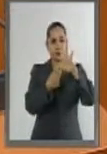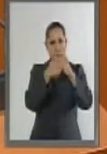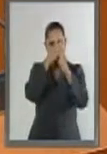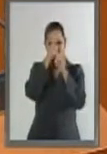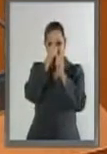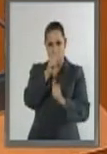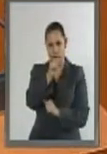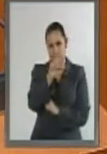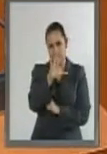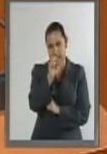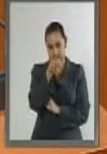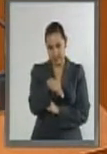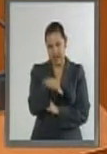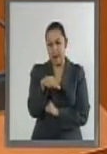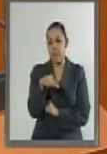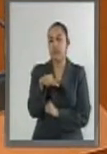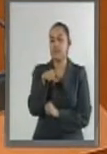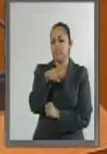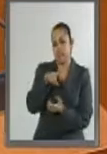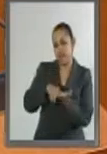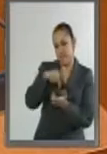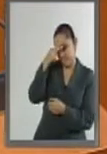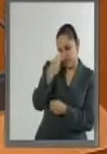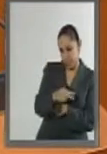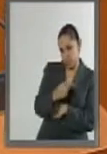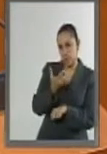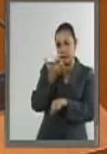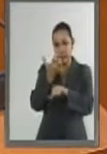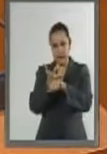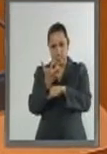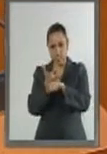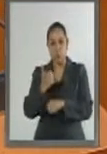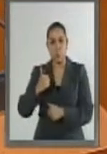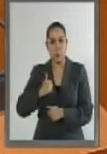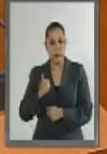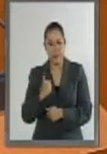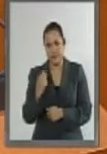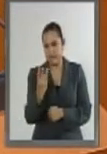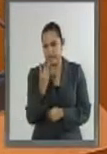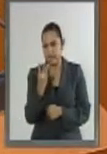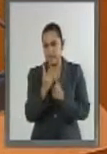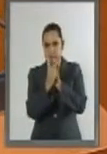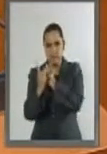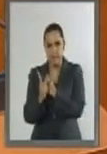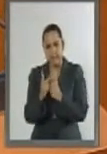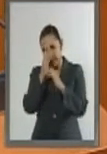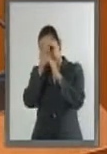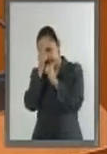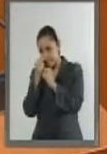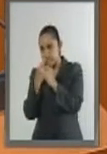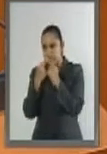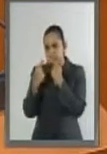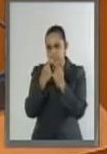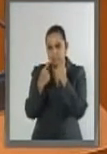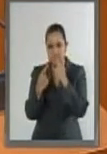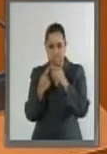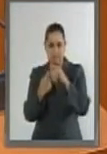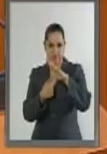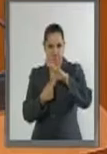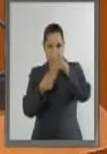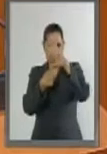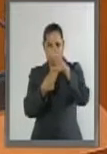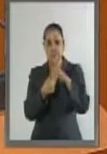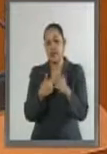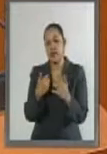Tratado de Libre Comercio entre México, Estados Unidos y Canadá. Sin lugar a dudas, dicho